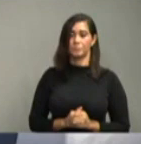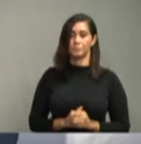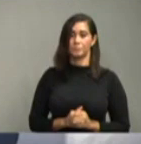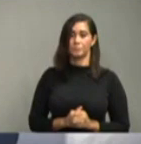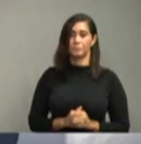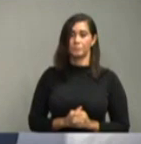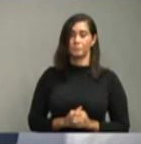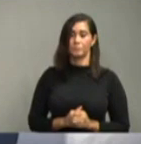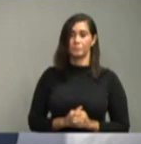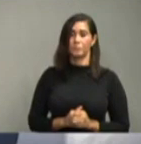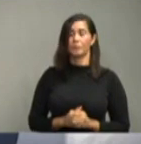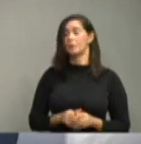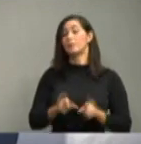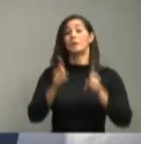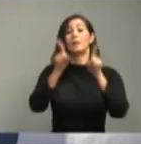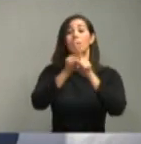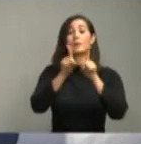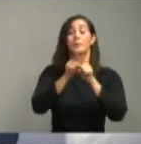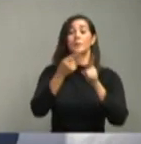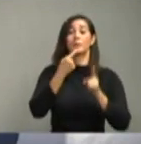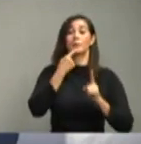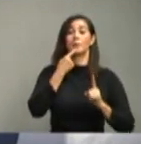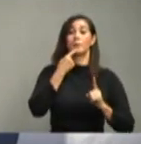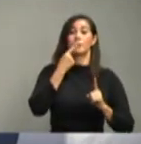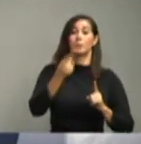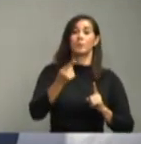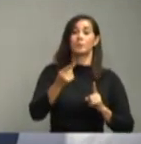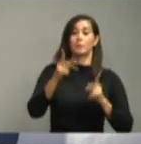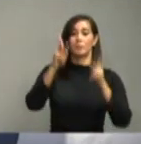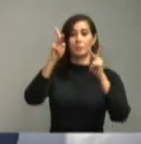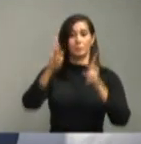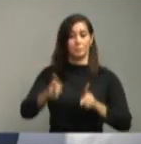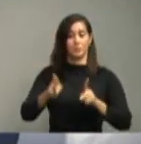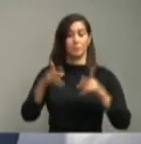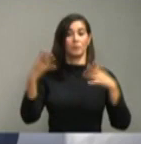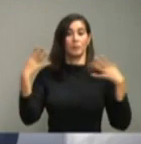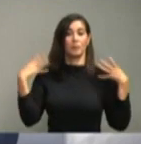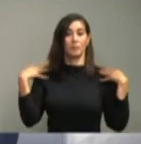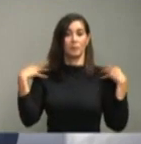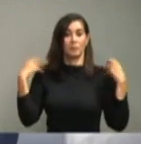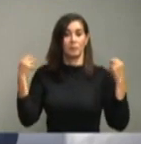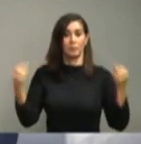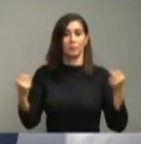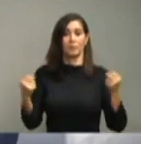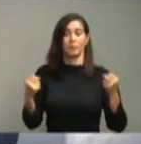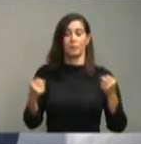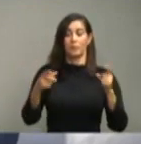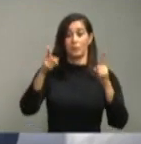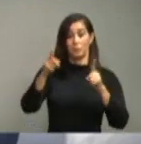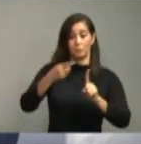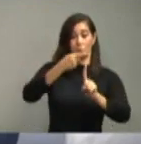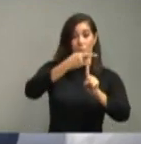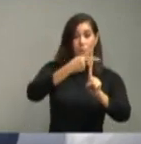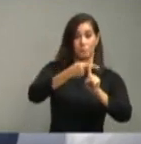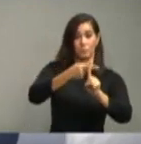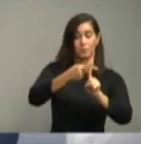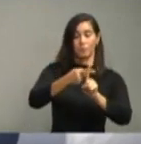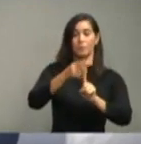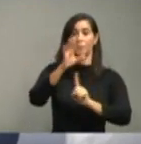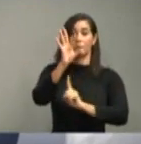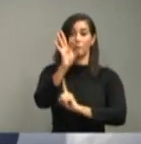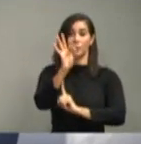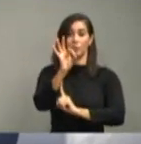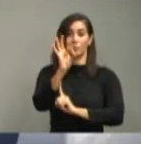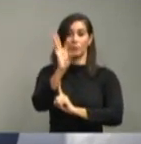Queremos confirmar, que en el personal de salud, el número de confirmados es de 96.